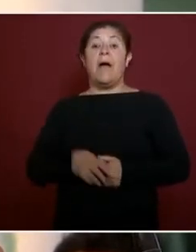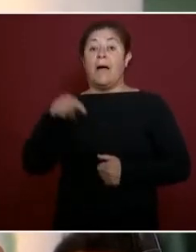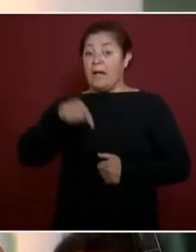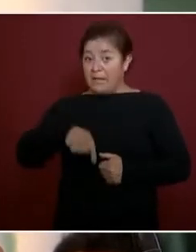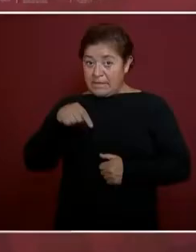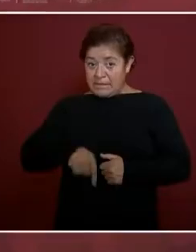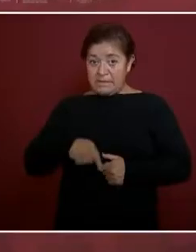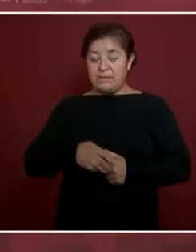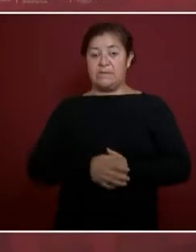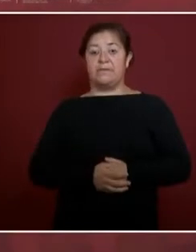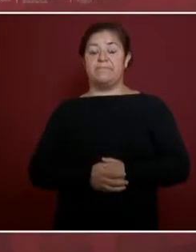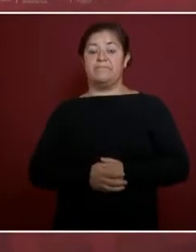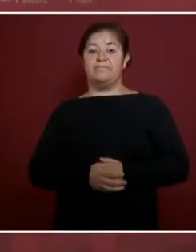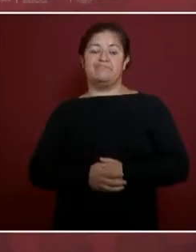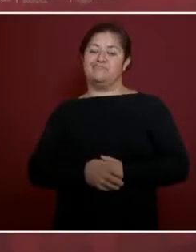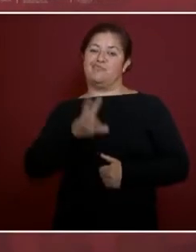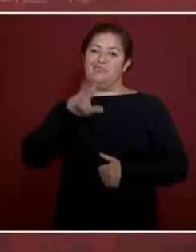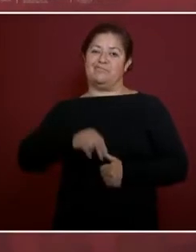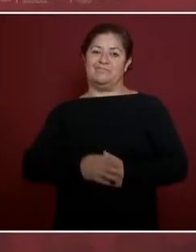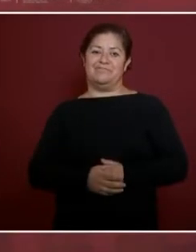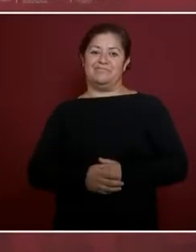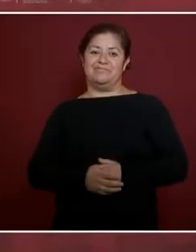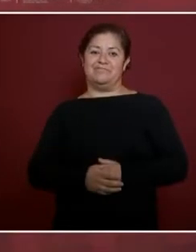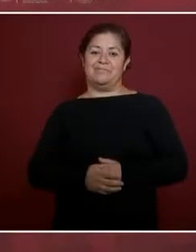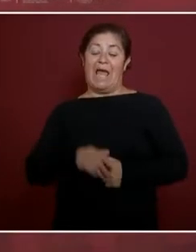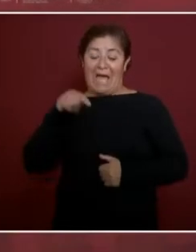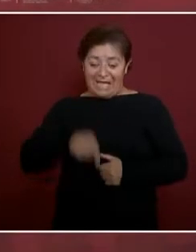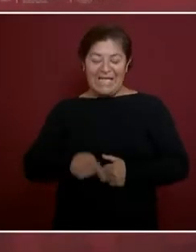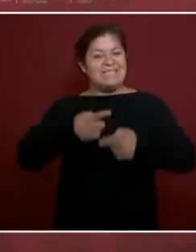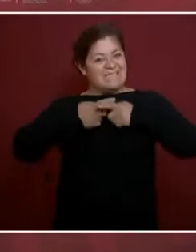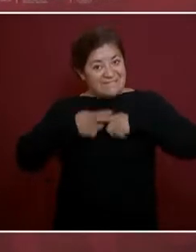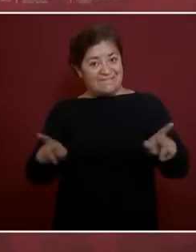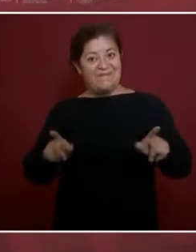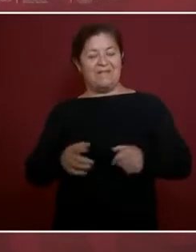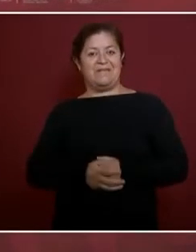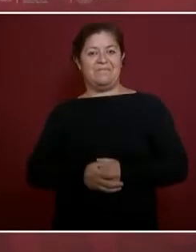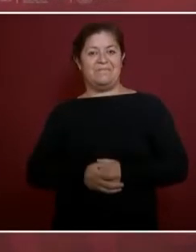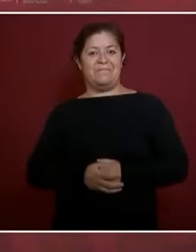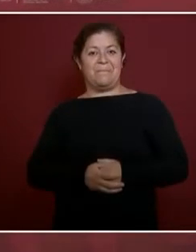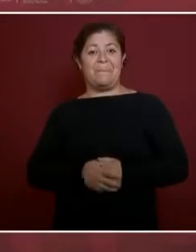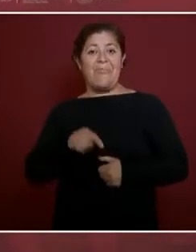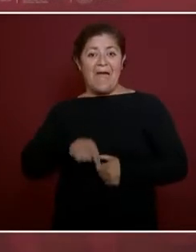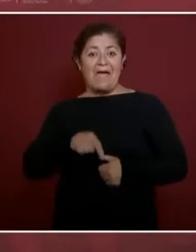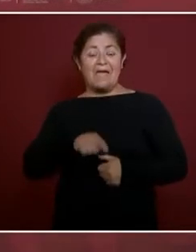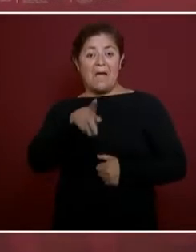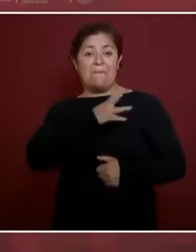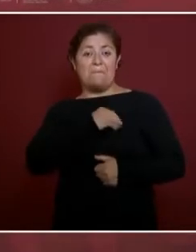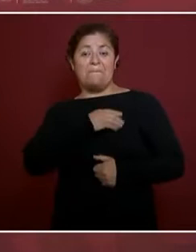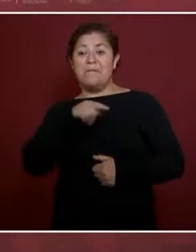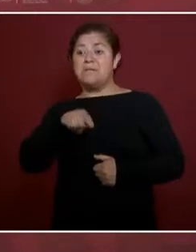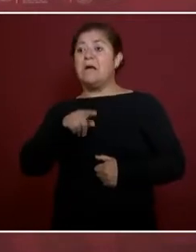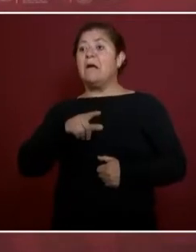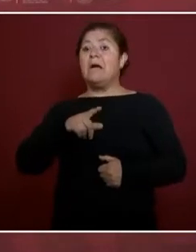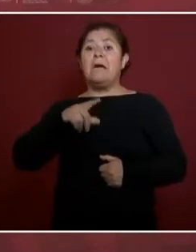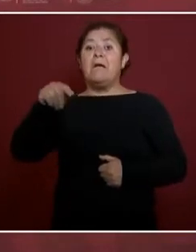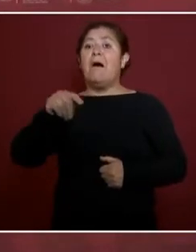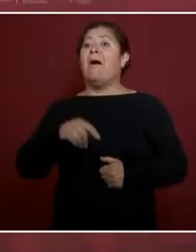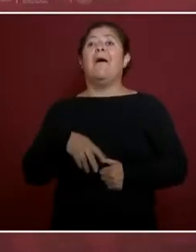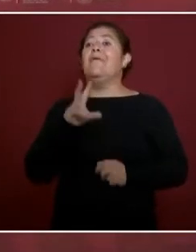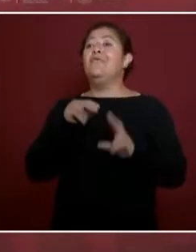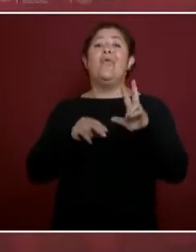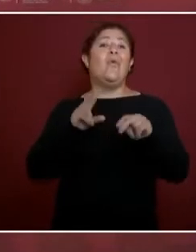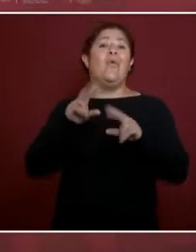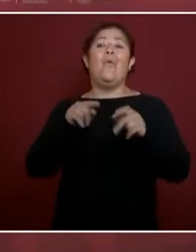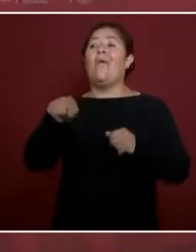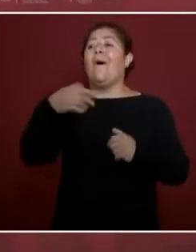Aquí no es así, aquí no queremos que se vayan nuestros hijos, que